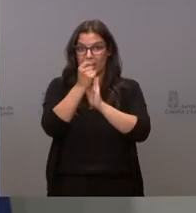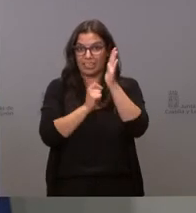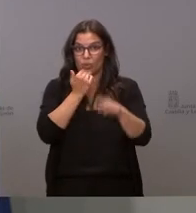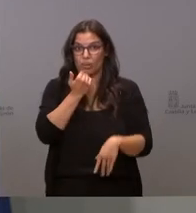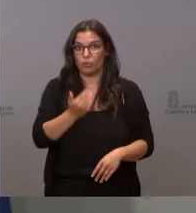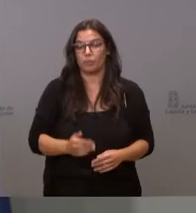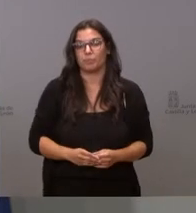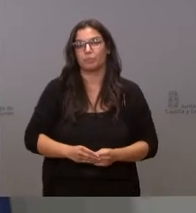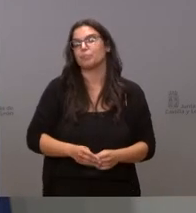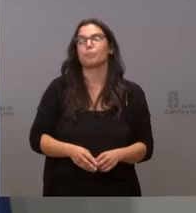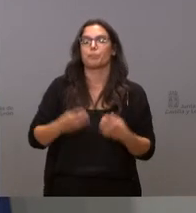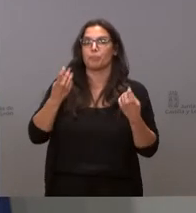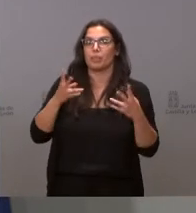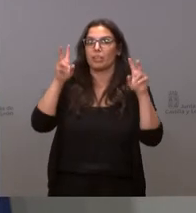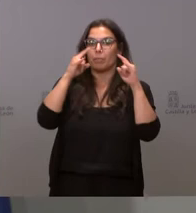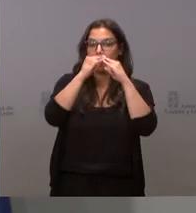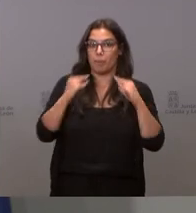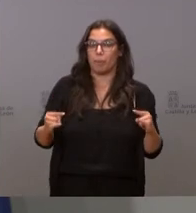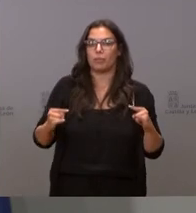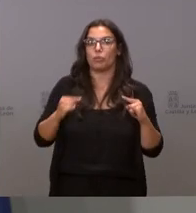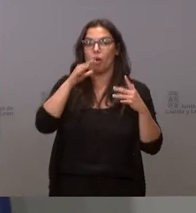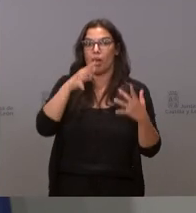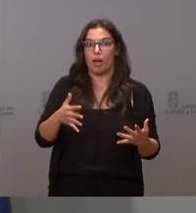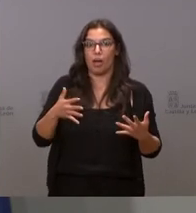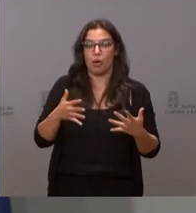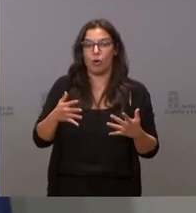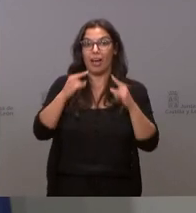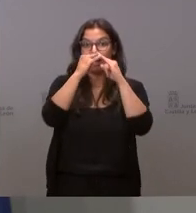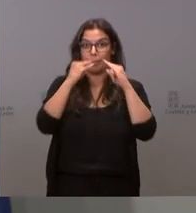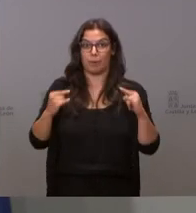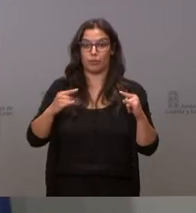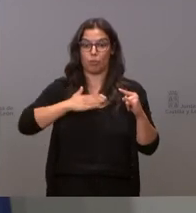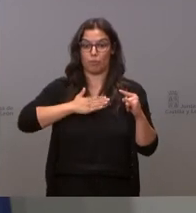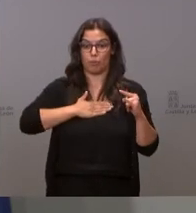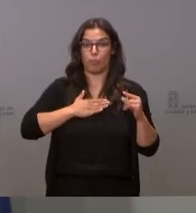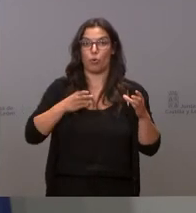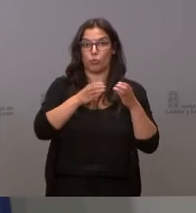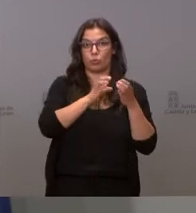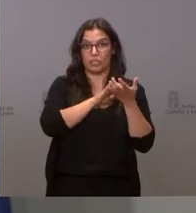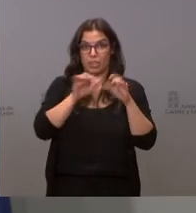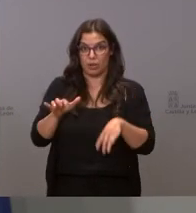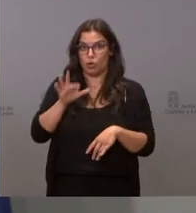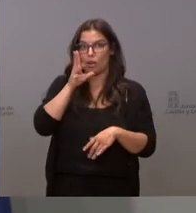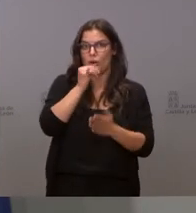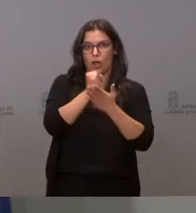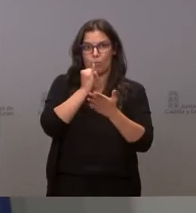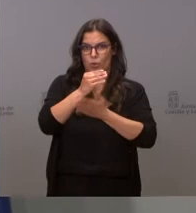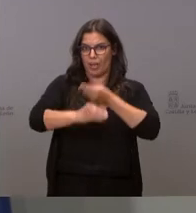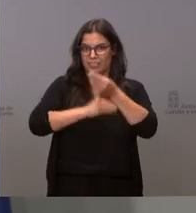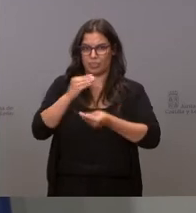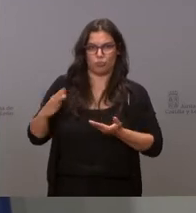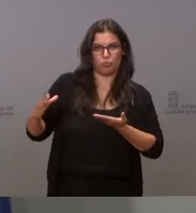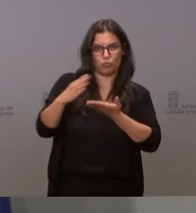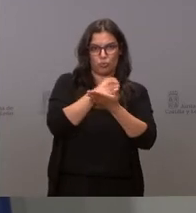bien sobre los campamentos de verano he de decirle que a día de hoy los campamentos que dependen de la Junta saben que se les está haciendo test a todos los